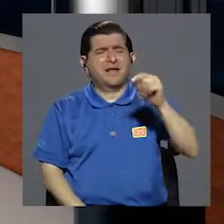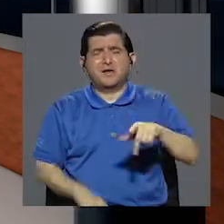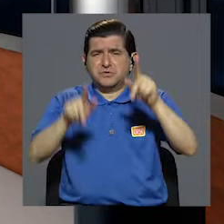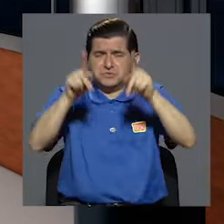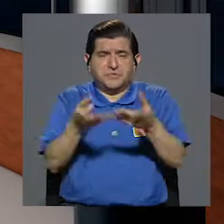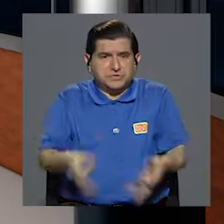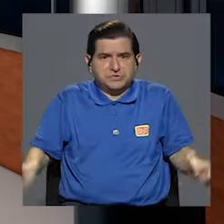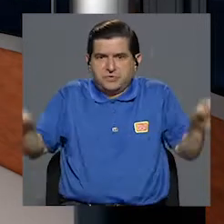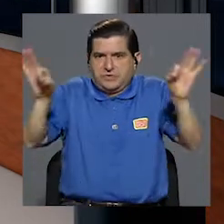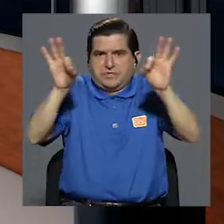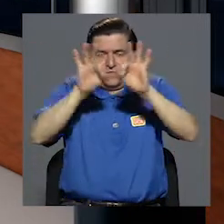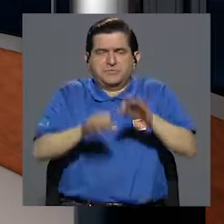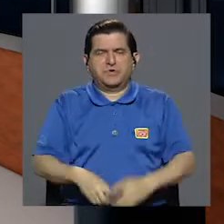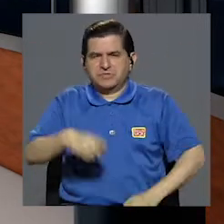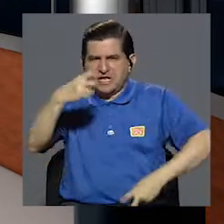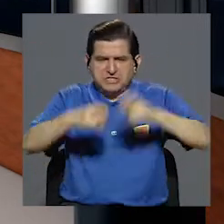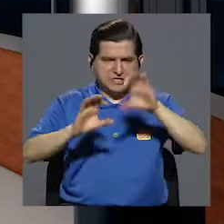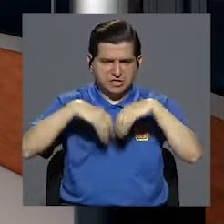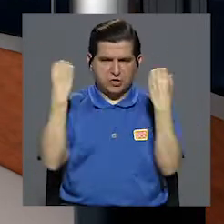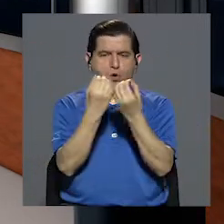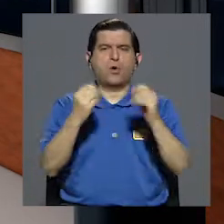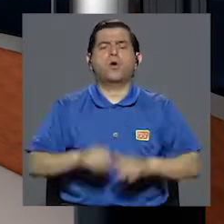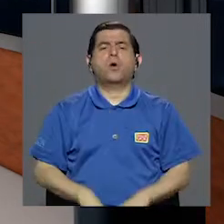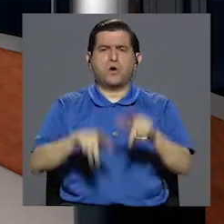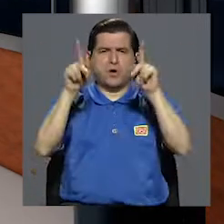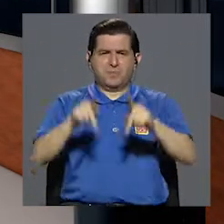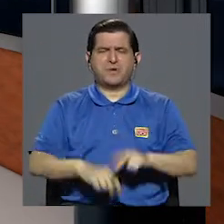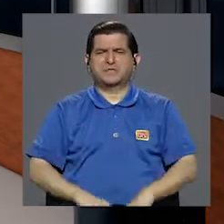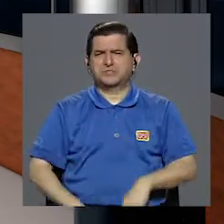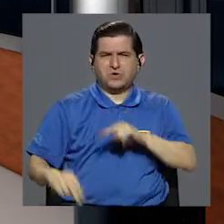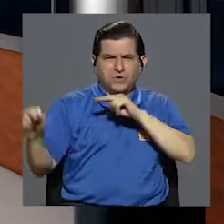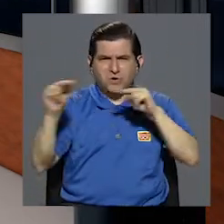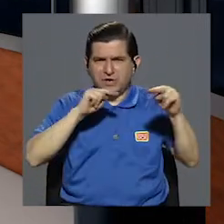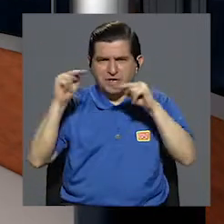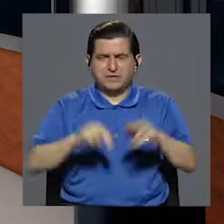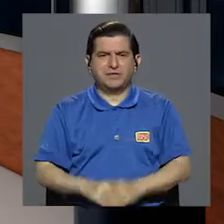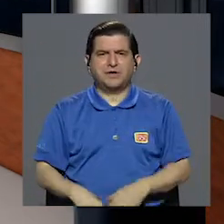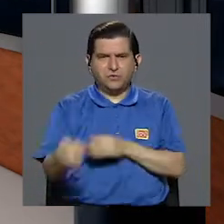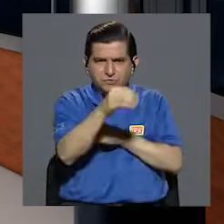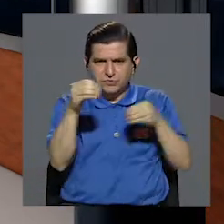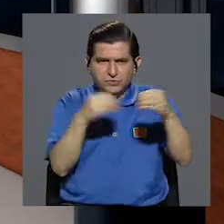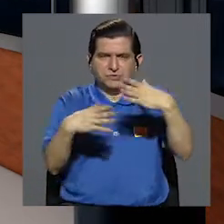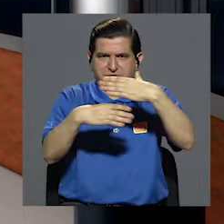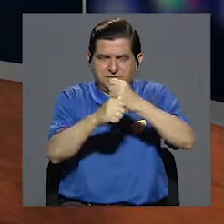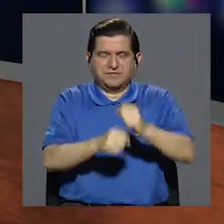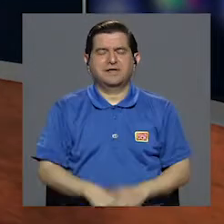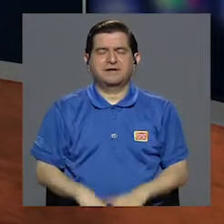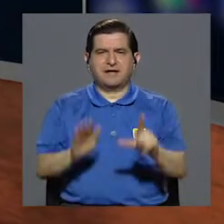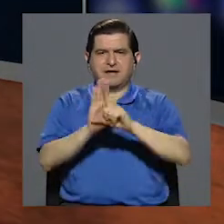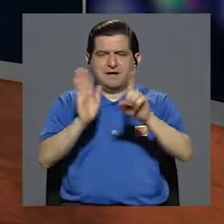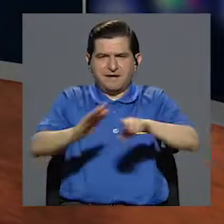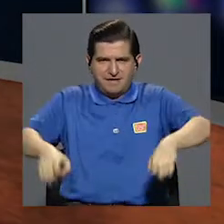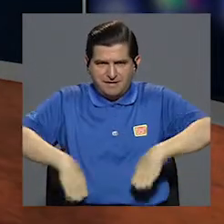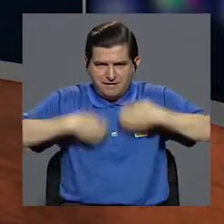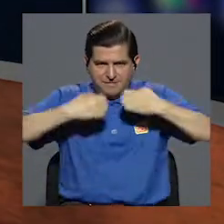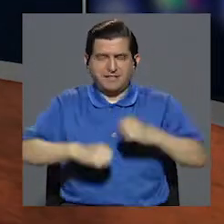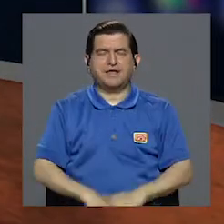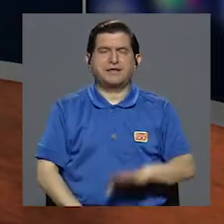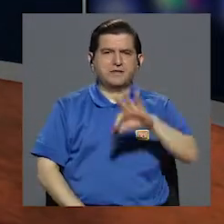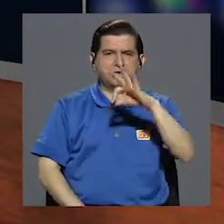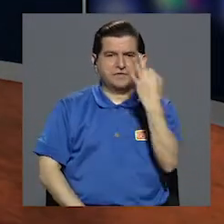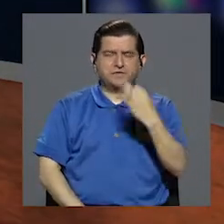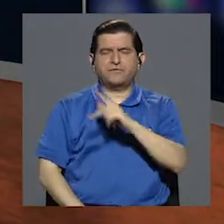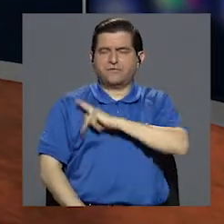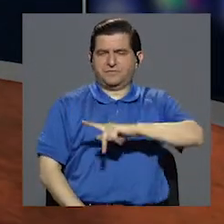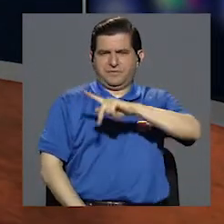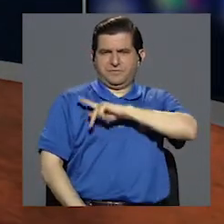ser los peces gordos del crimen organizado o los gestores de los llamados crímenes de cuello blanco. Las leyes existentes se